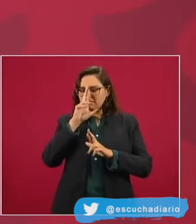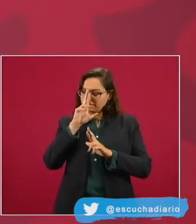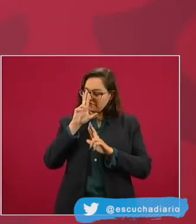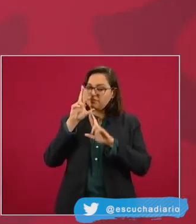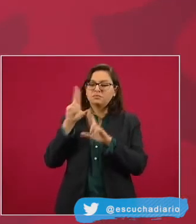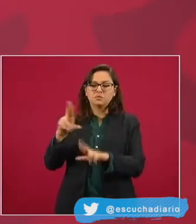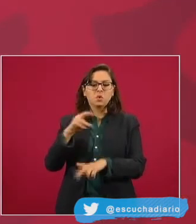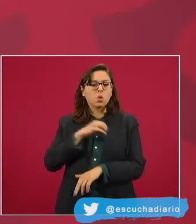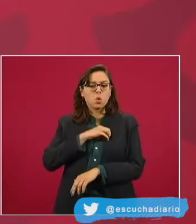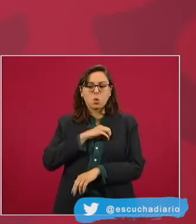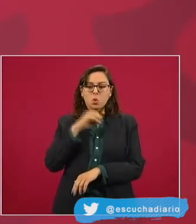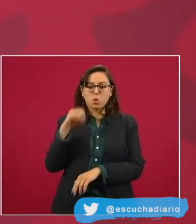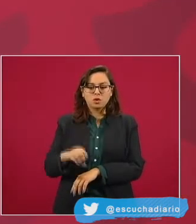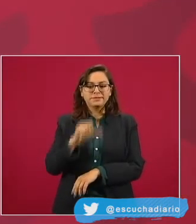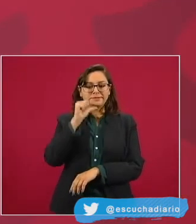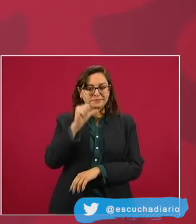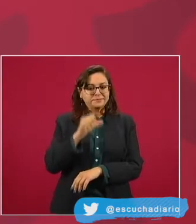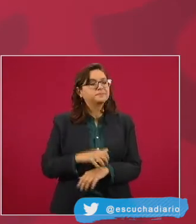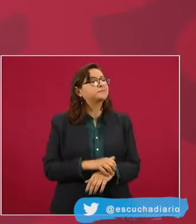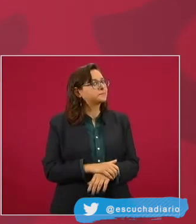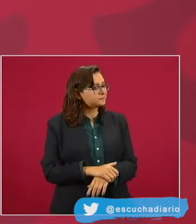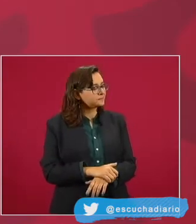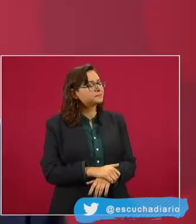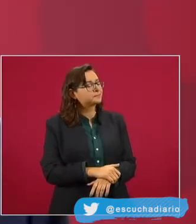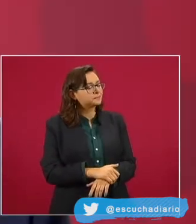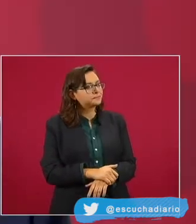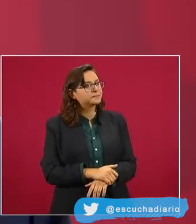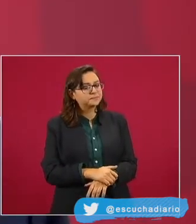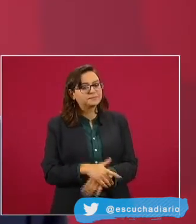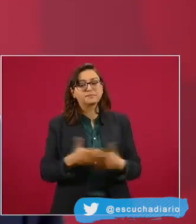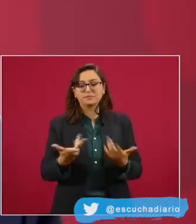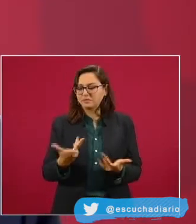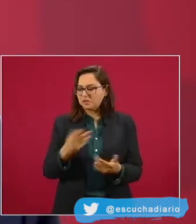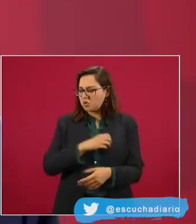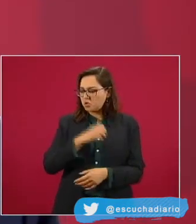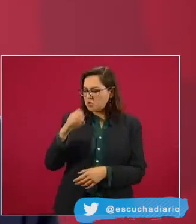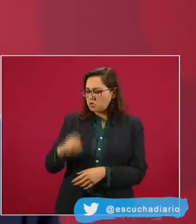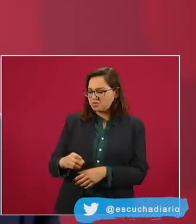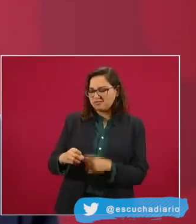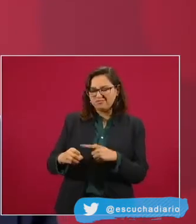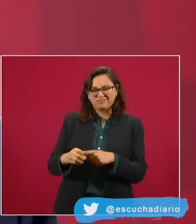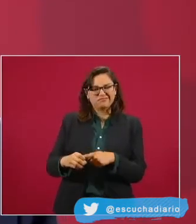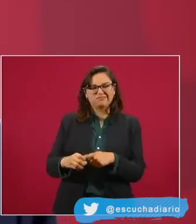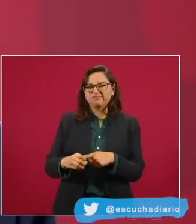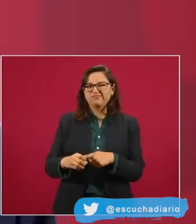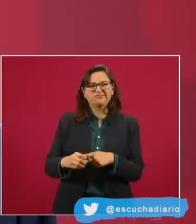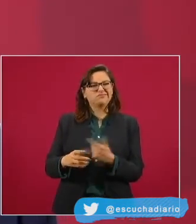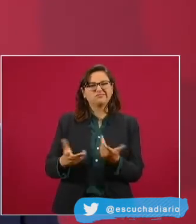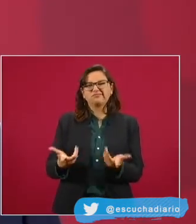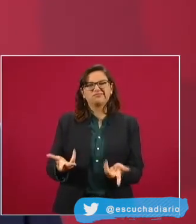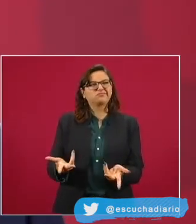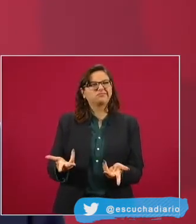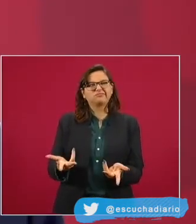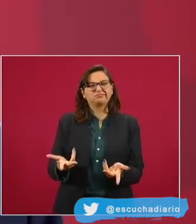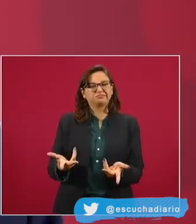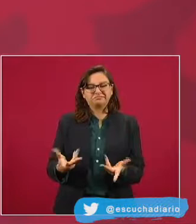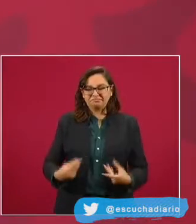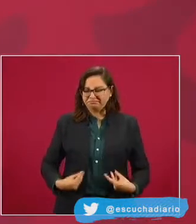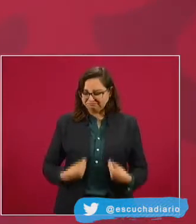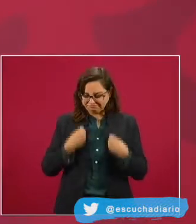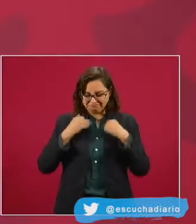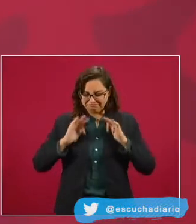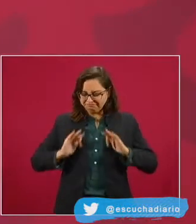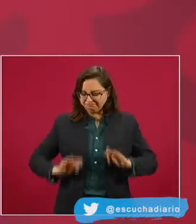a nadie. El que odia no puede vivir